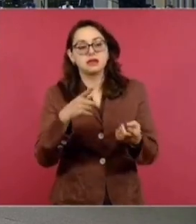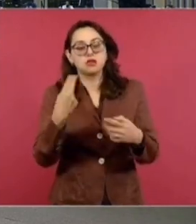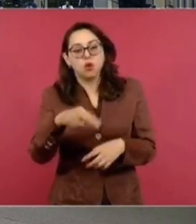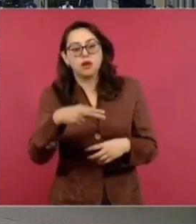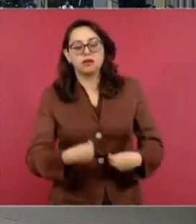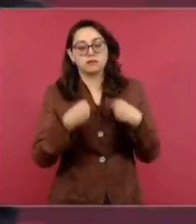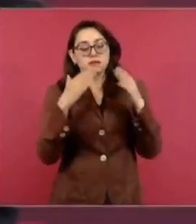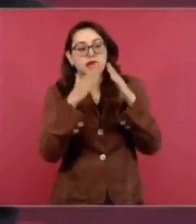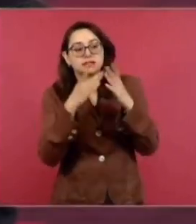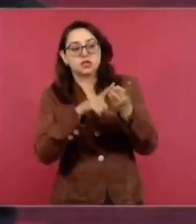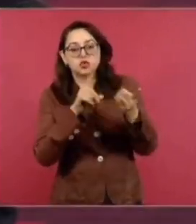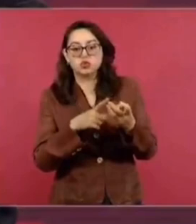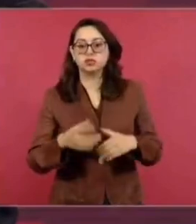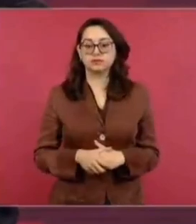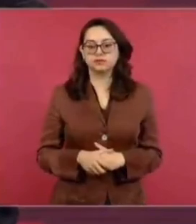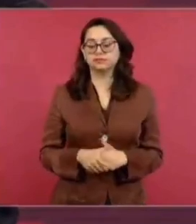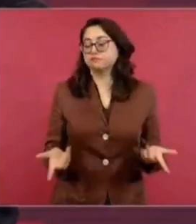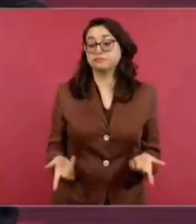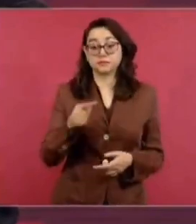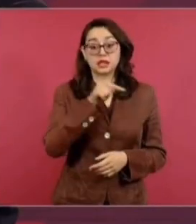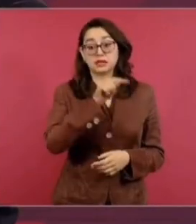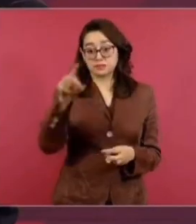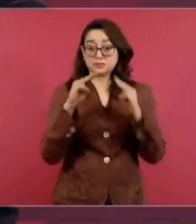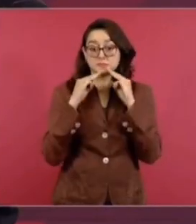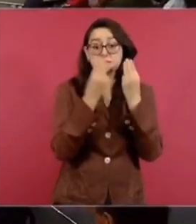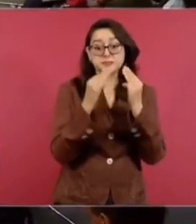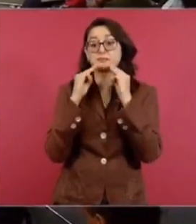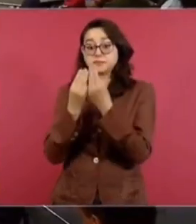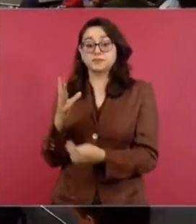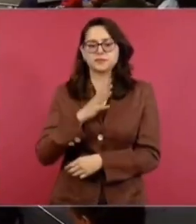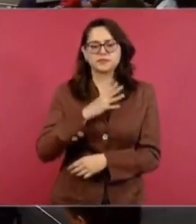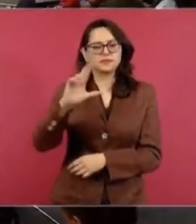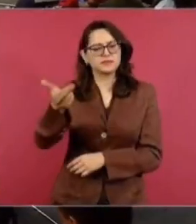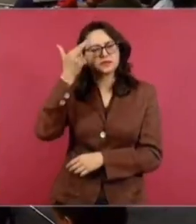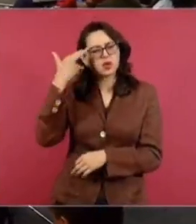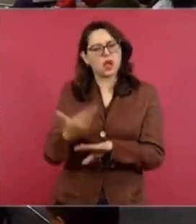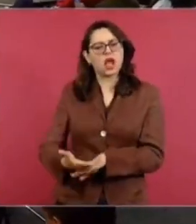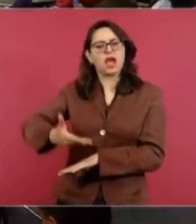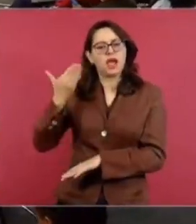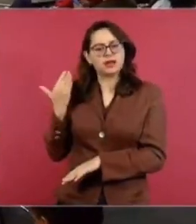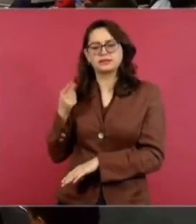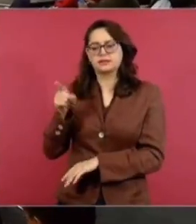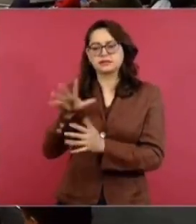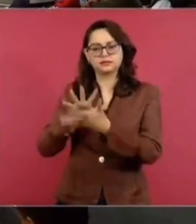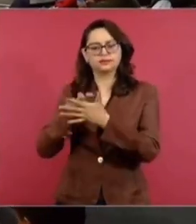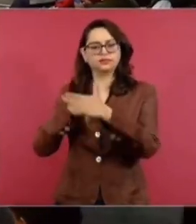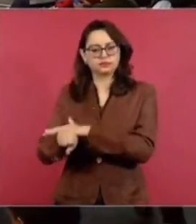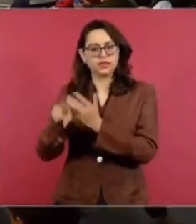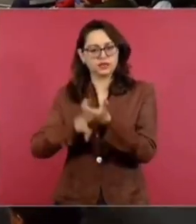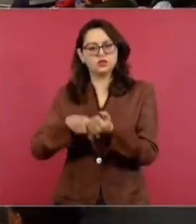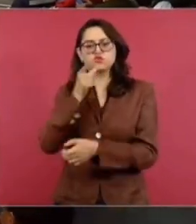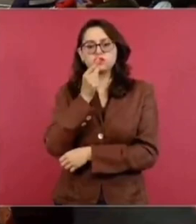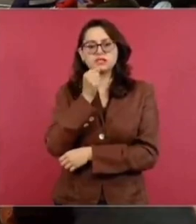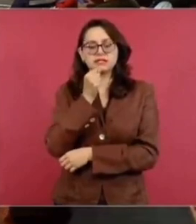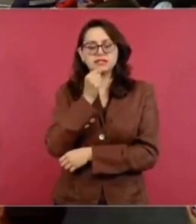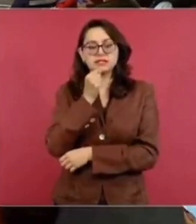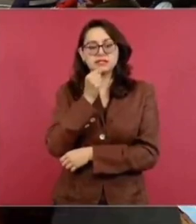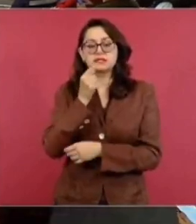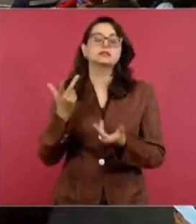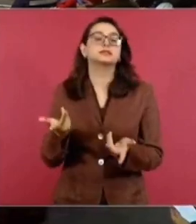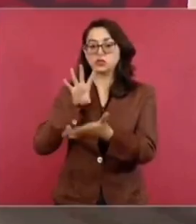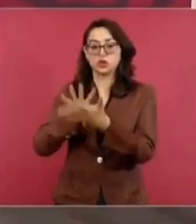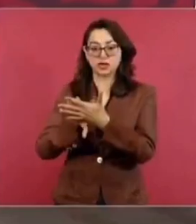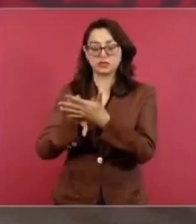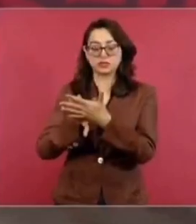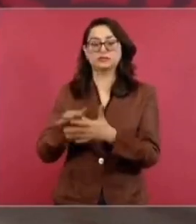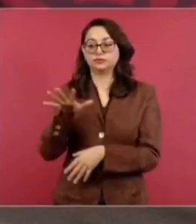acuérdense de que hubo un secuestro de unos trabajadores, de un reclusorio, ¿no? Policías estatales. Policías